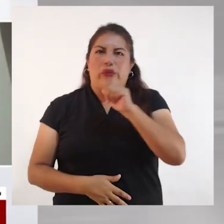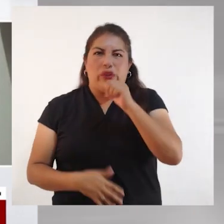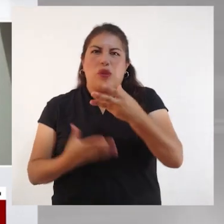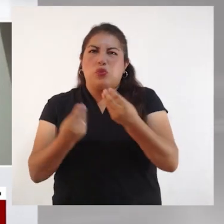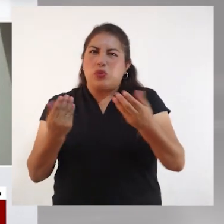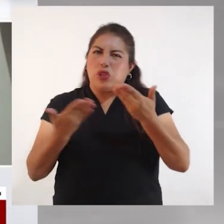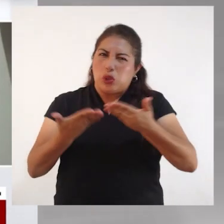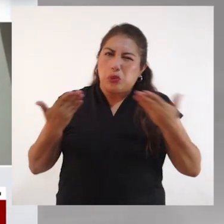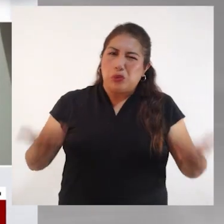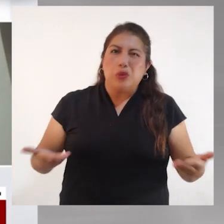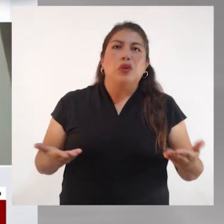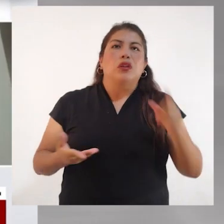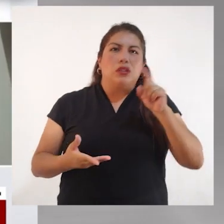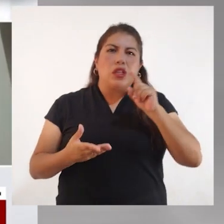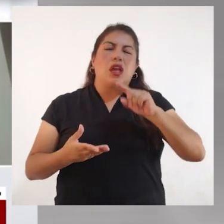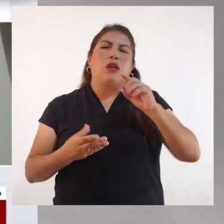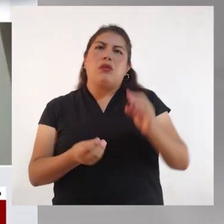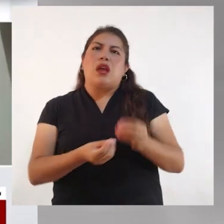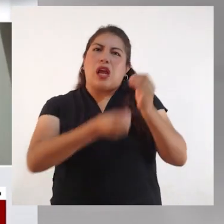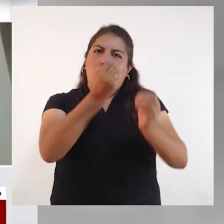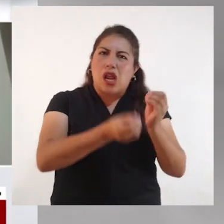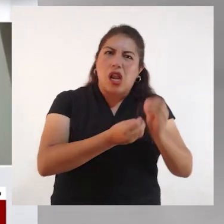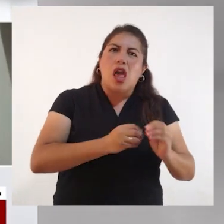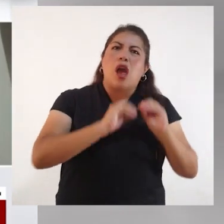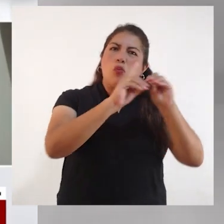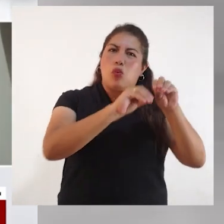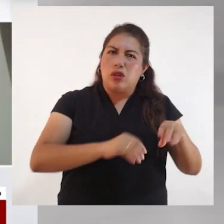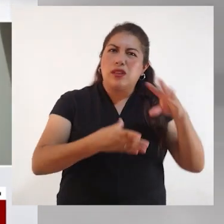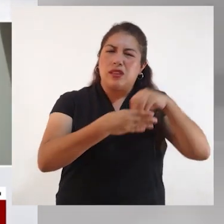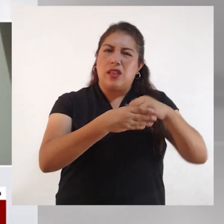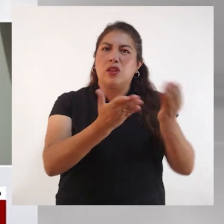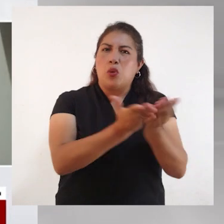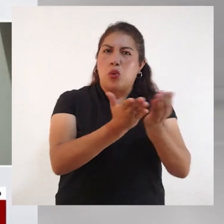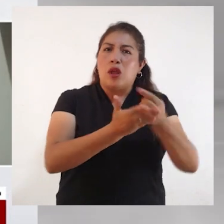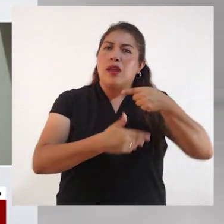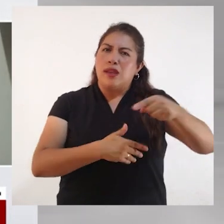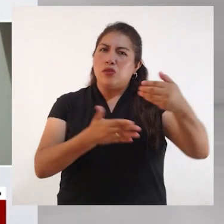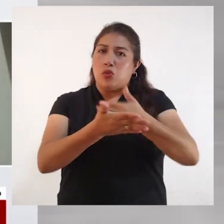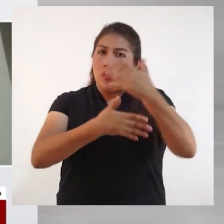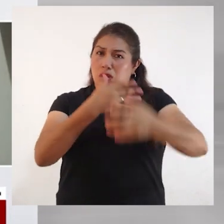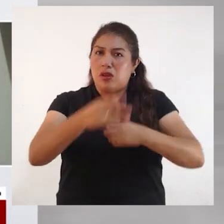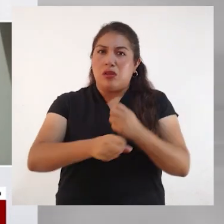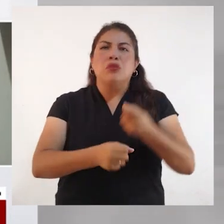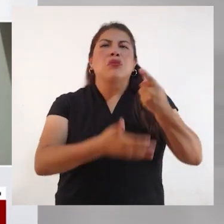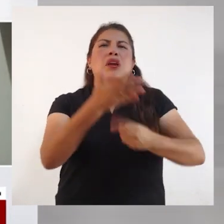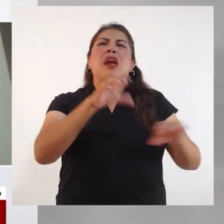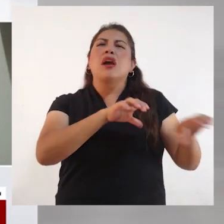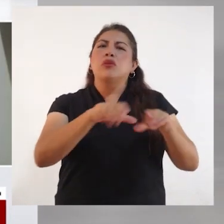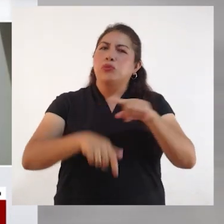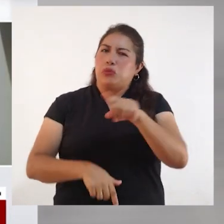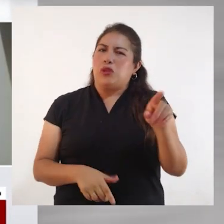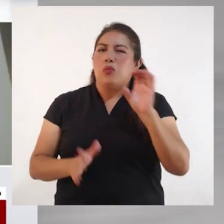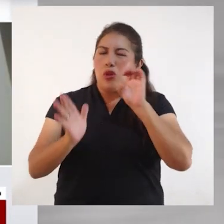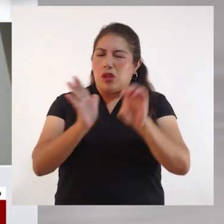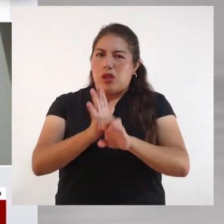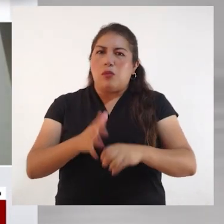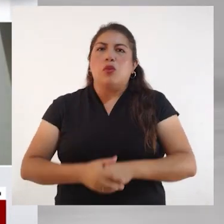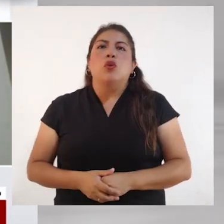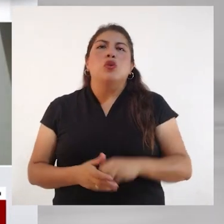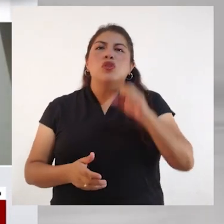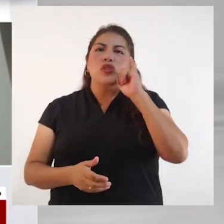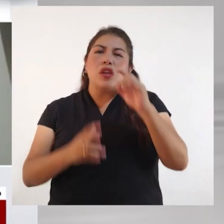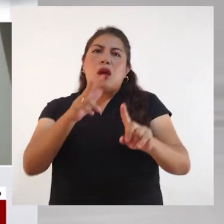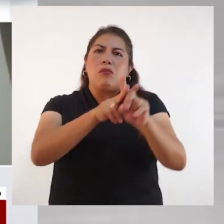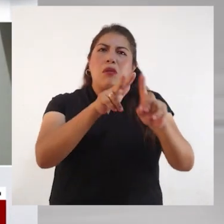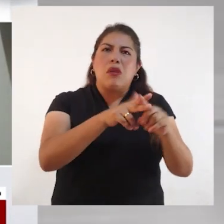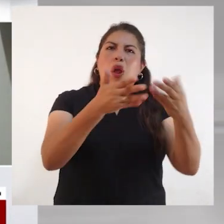instrumentos que podrían habilitarse para el presente año académico y qué es lo que podrían hacer si es que observan algún tipo de